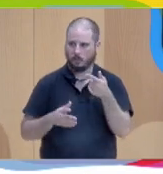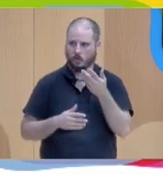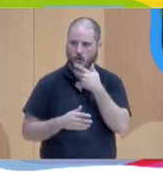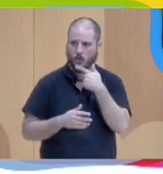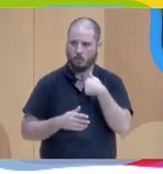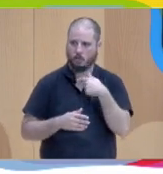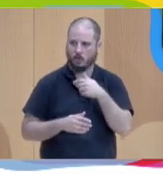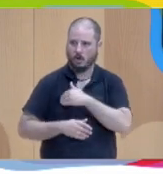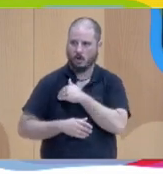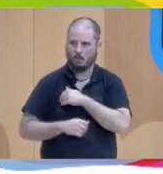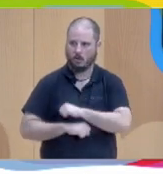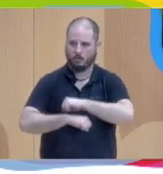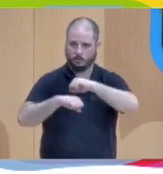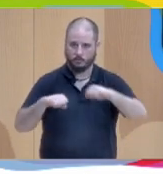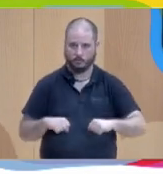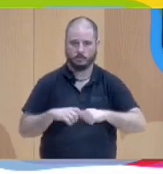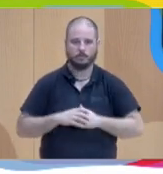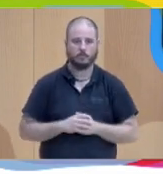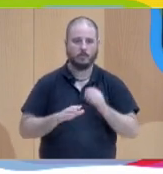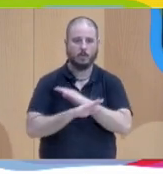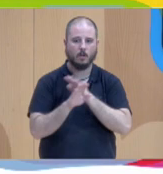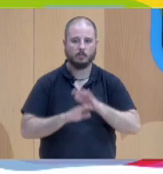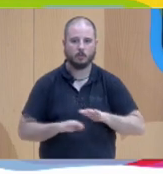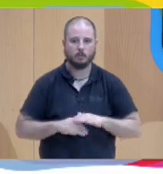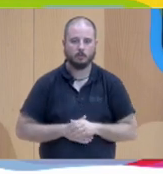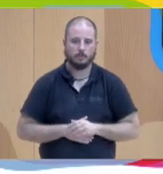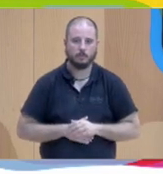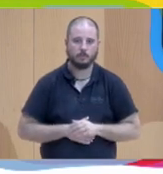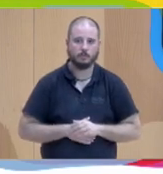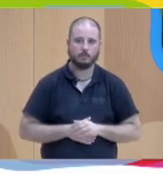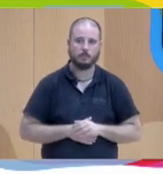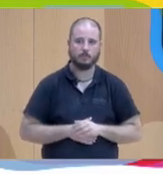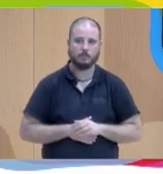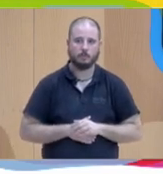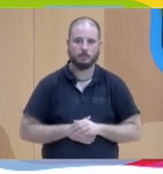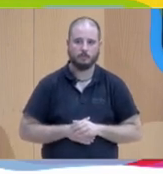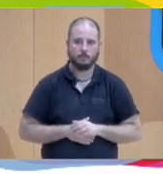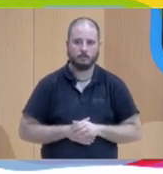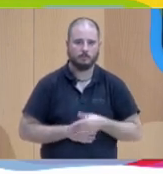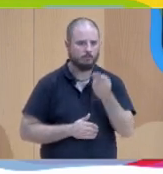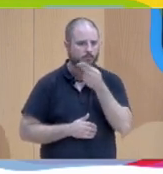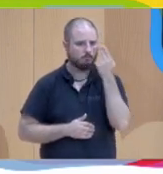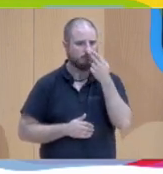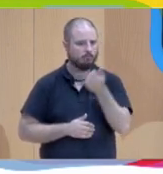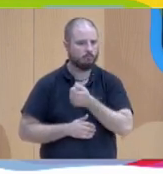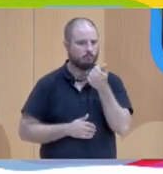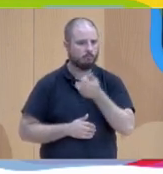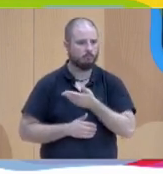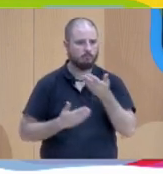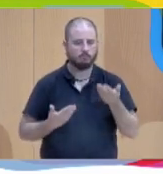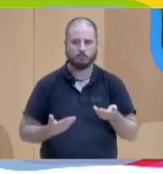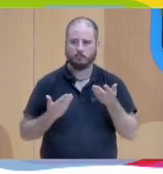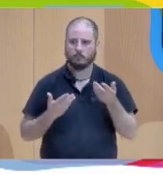académico y ya para acabar creo que lo que más me parece interesante es que en el momento